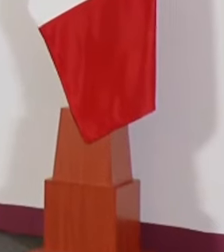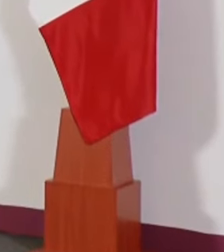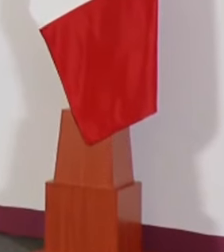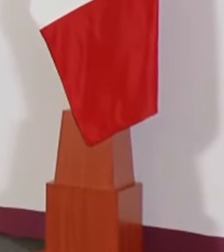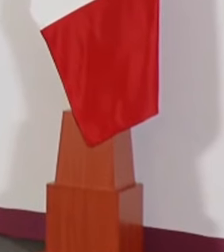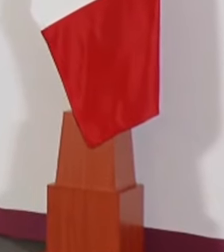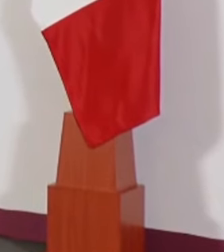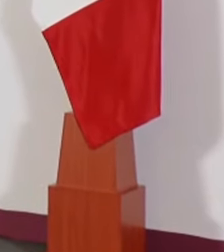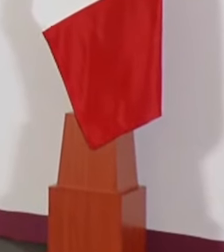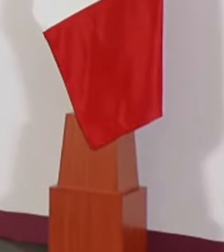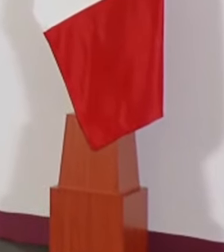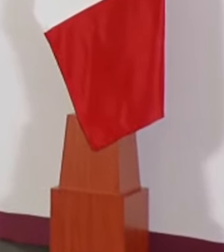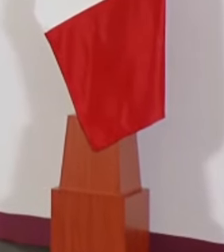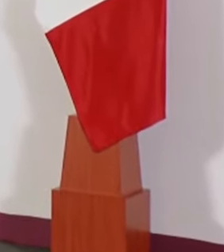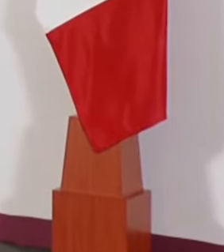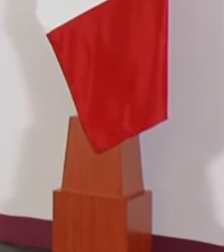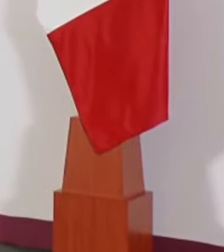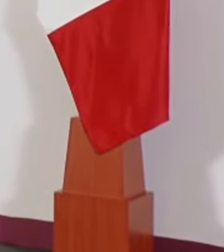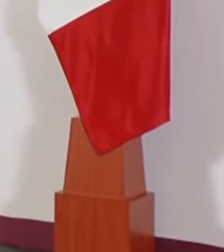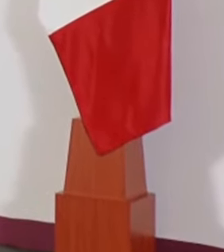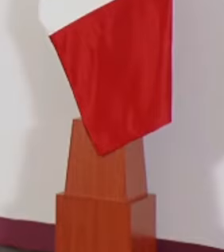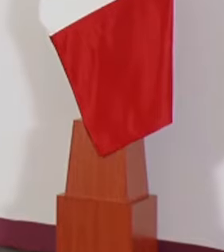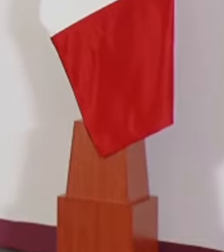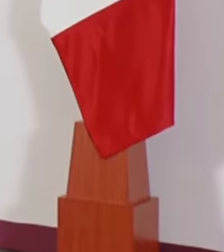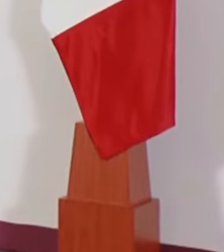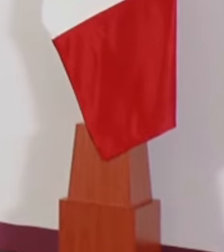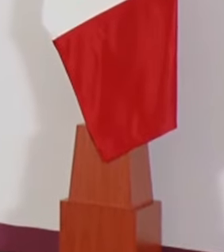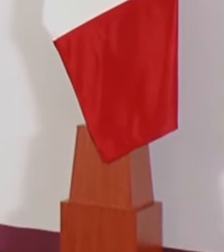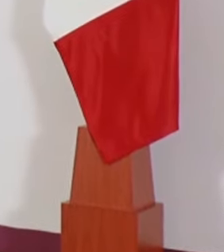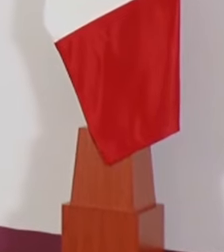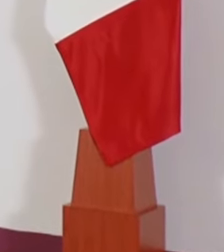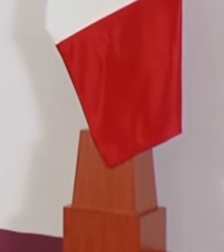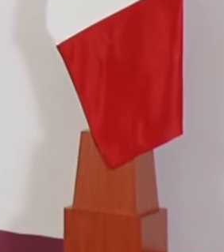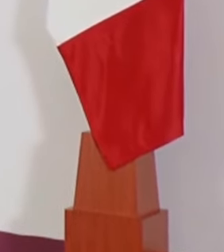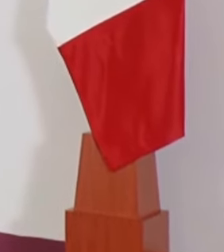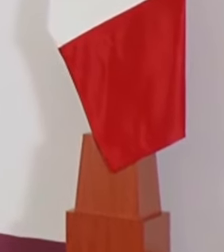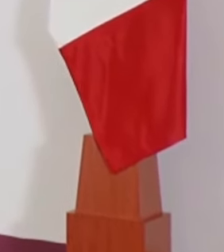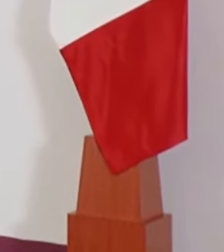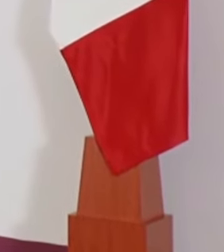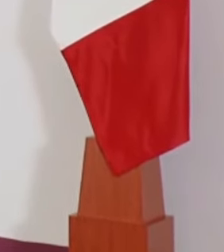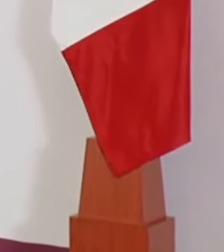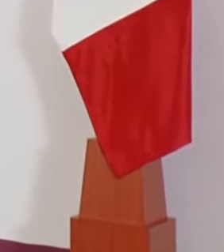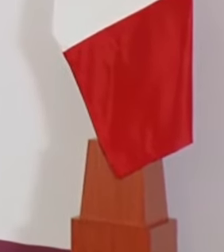de cuando yo tenía seis años,